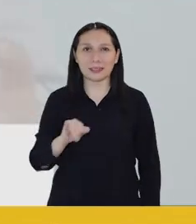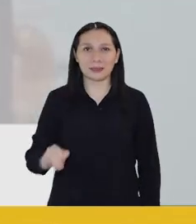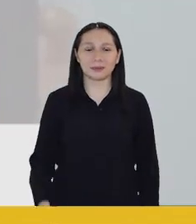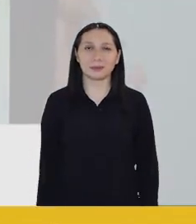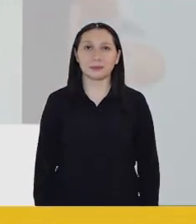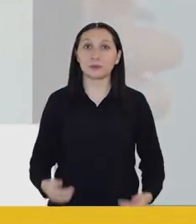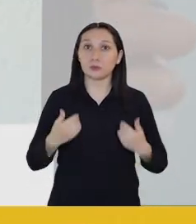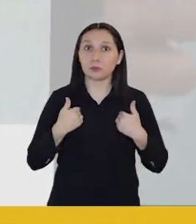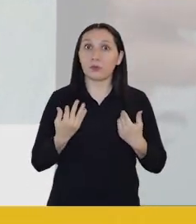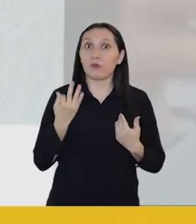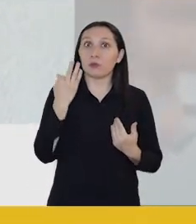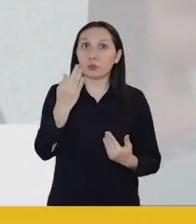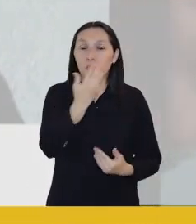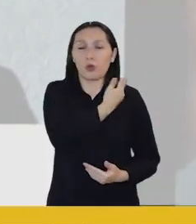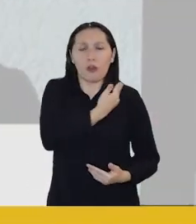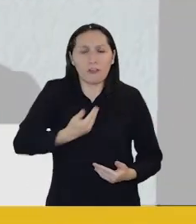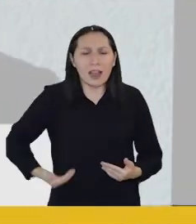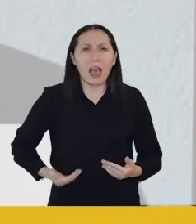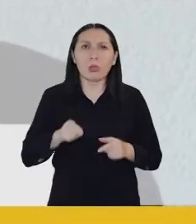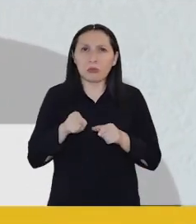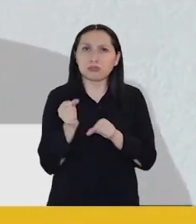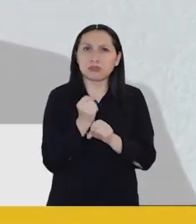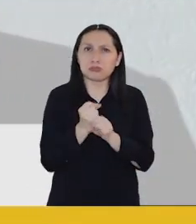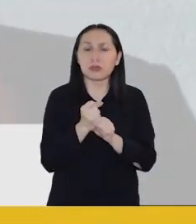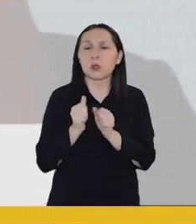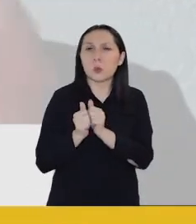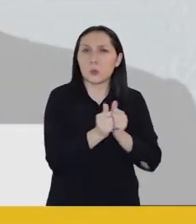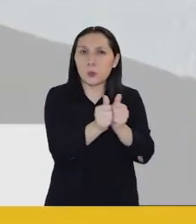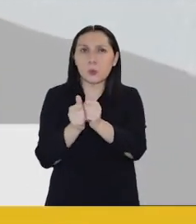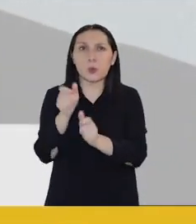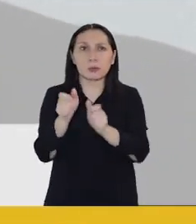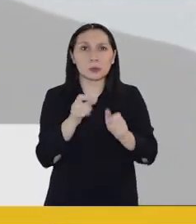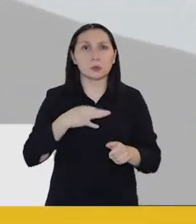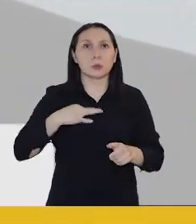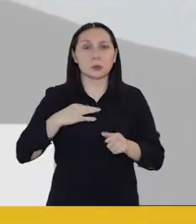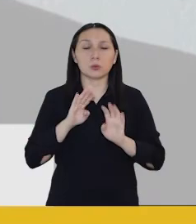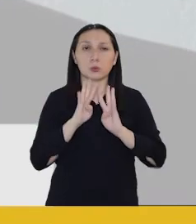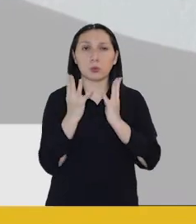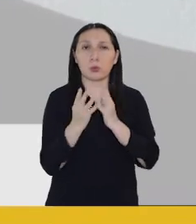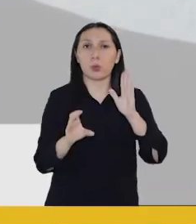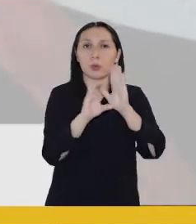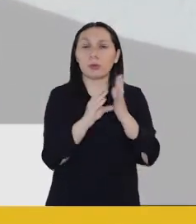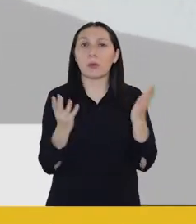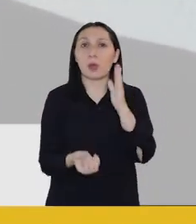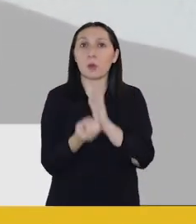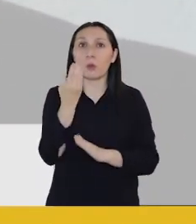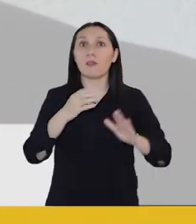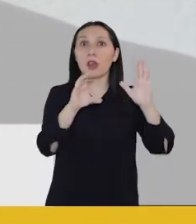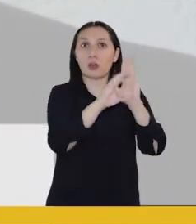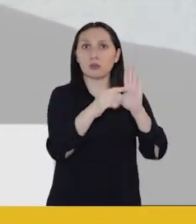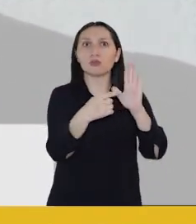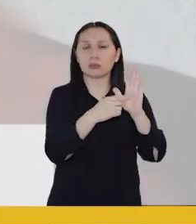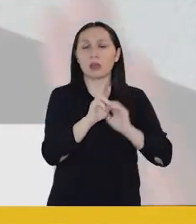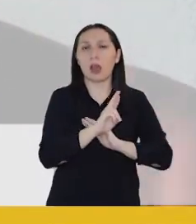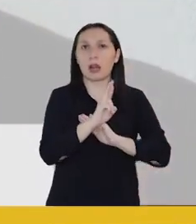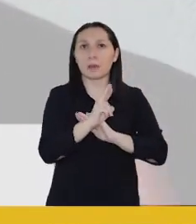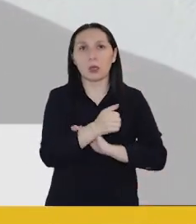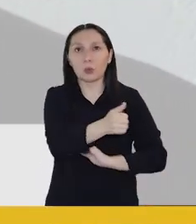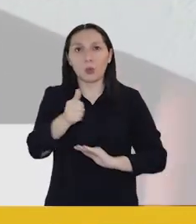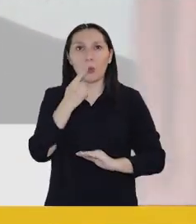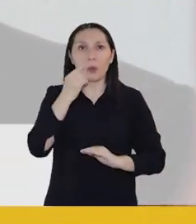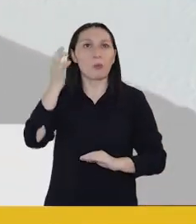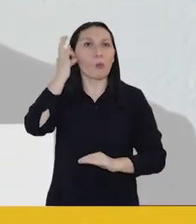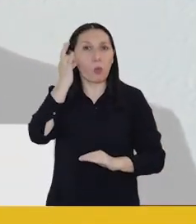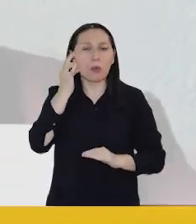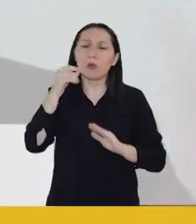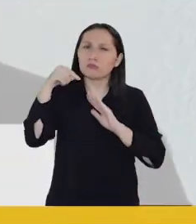Díaz. Como futuro gobernador, trabajaré codo a codo con la ciudadanía y nuestros constituyentes para que la nueva constitución nos represente